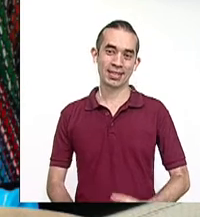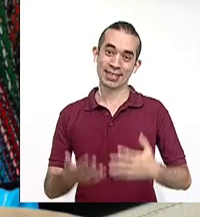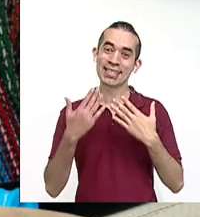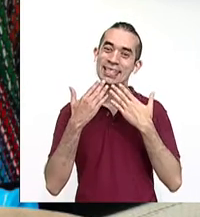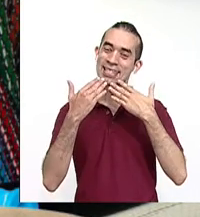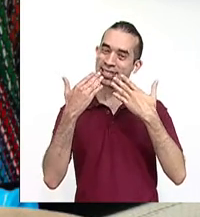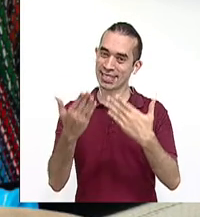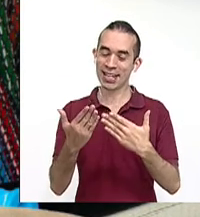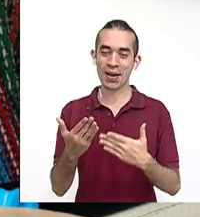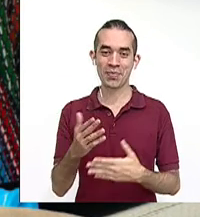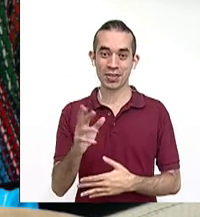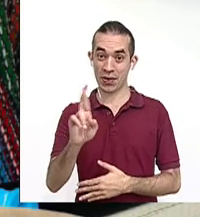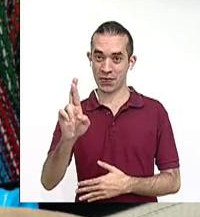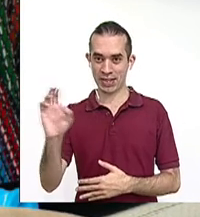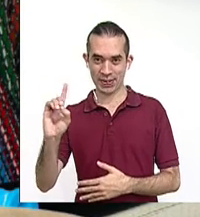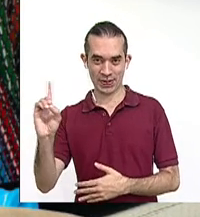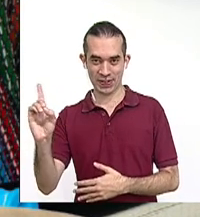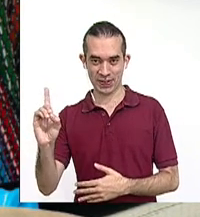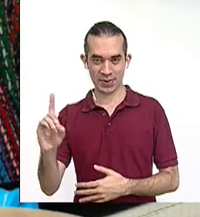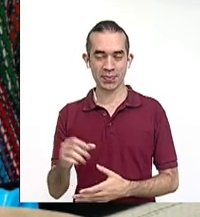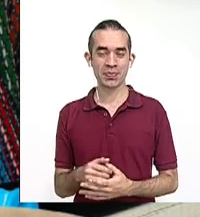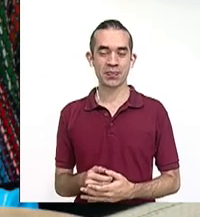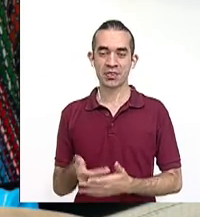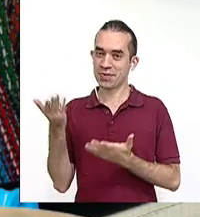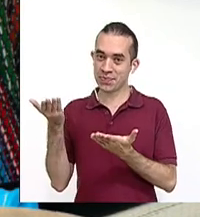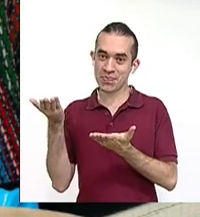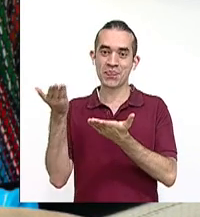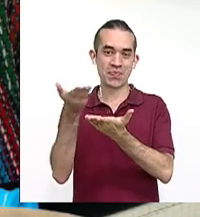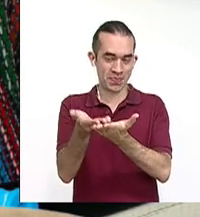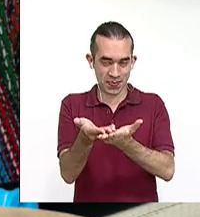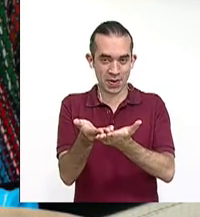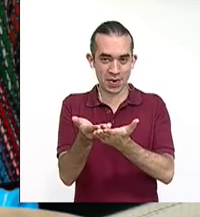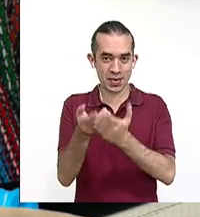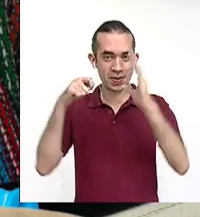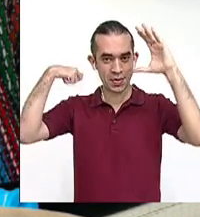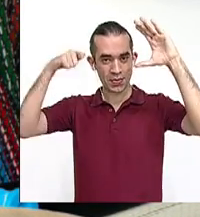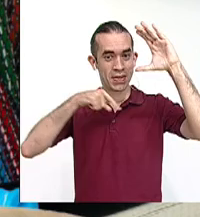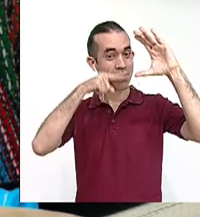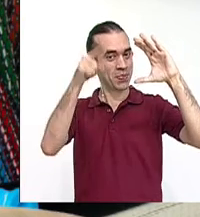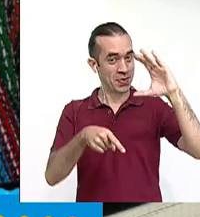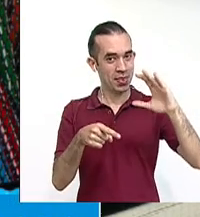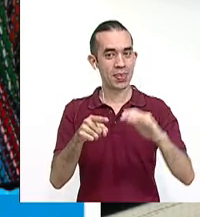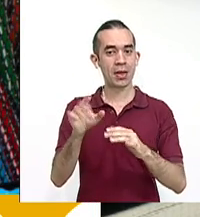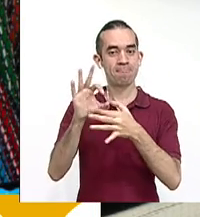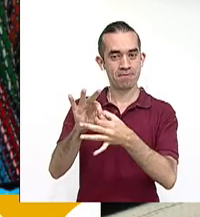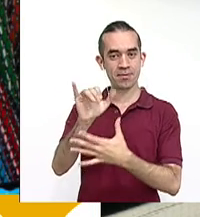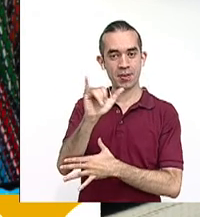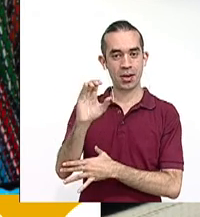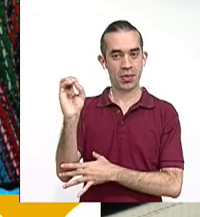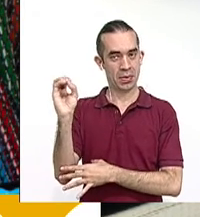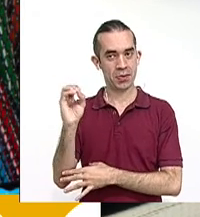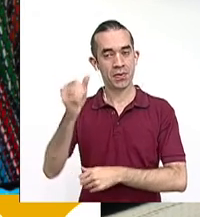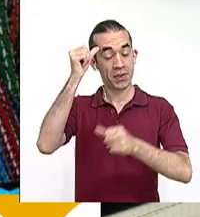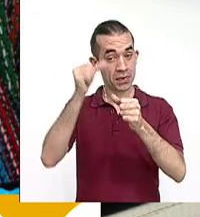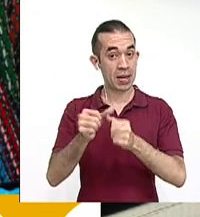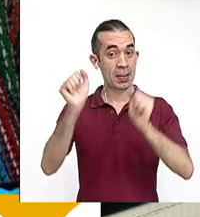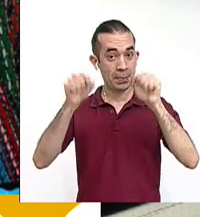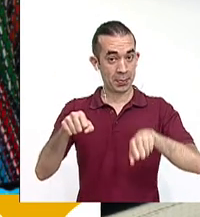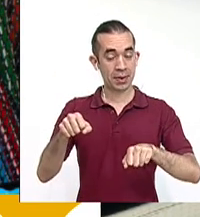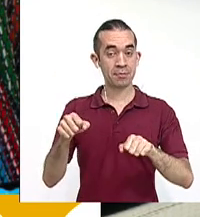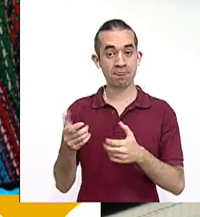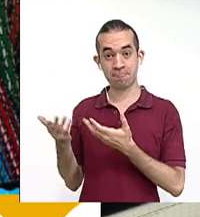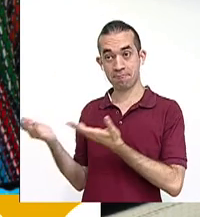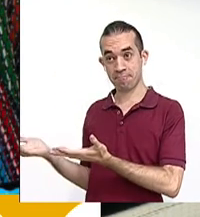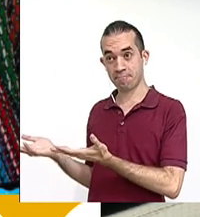Agradecemos a Ronald Díaz por su aporte con el documental de Yolanda Oriamuno. Les recordamos que pueden buscar